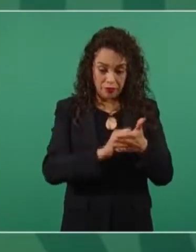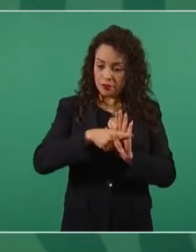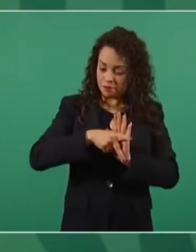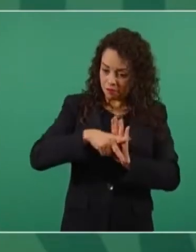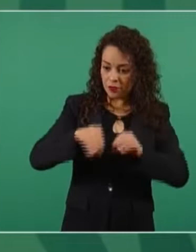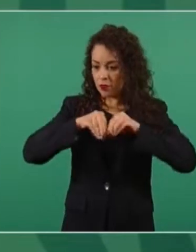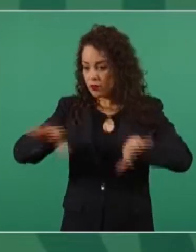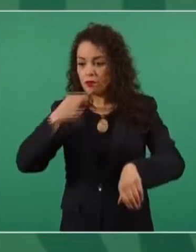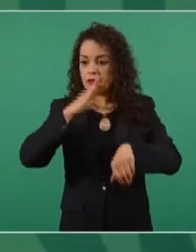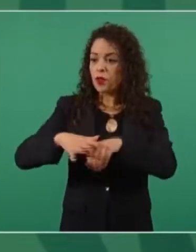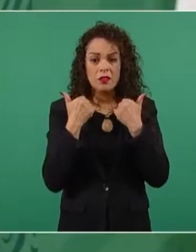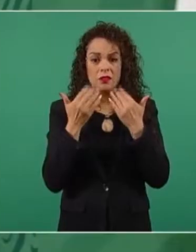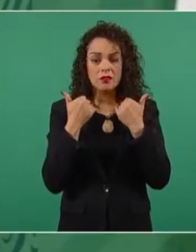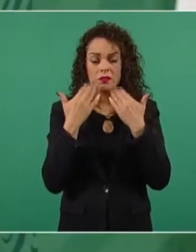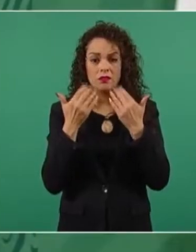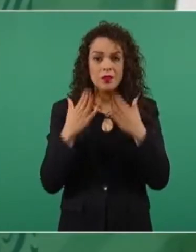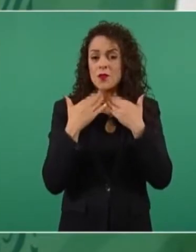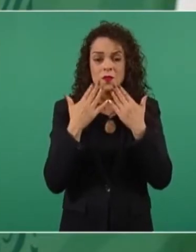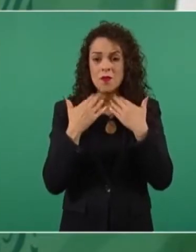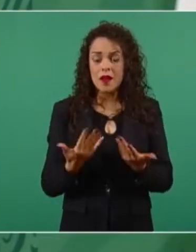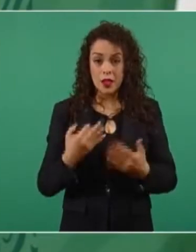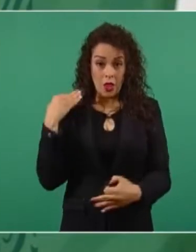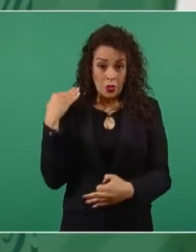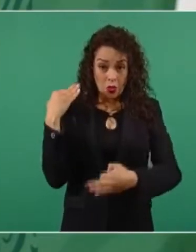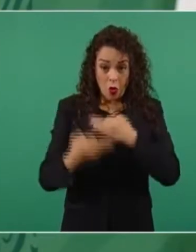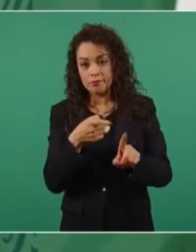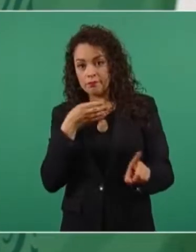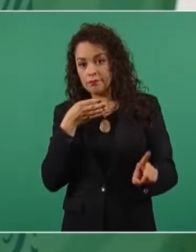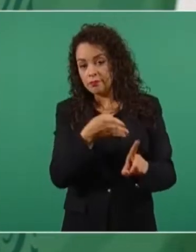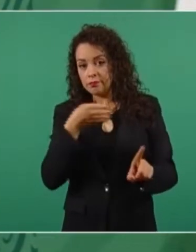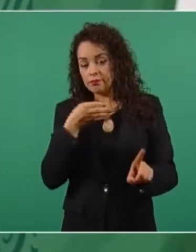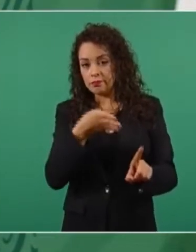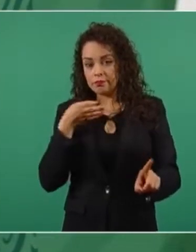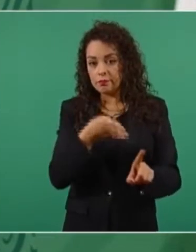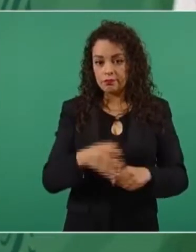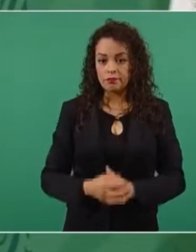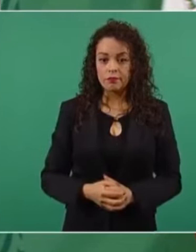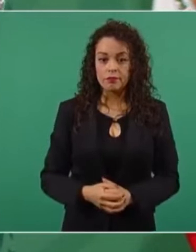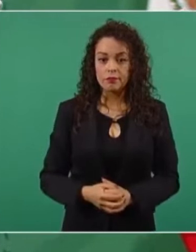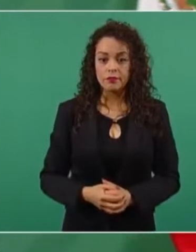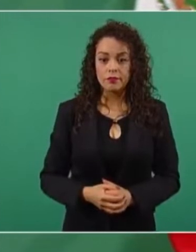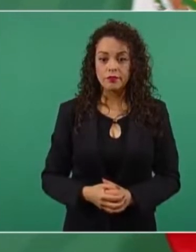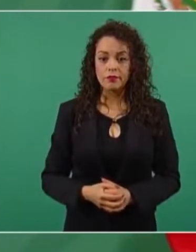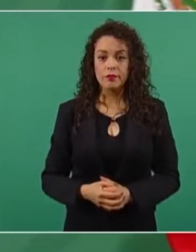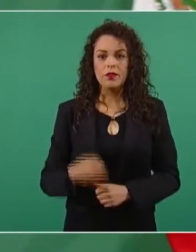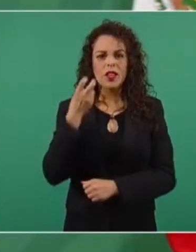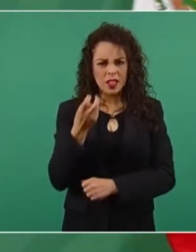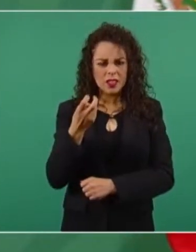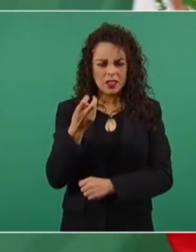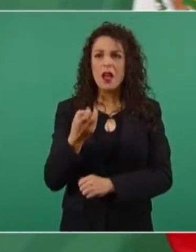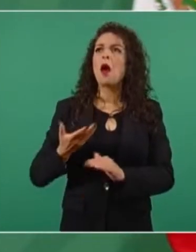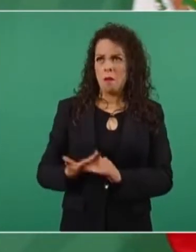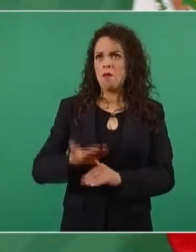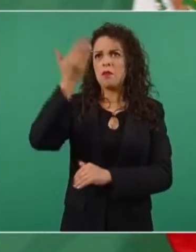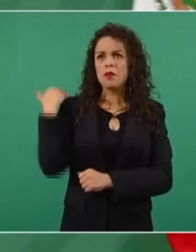notas, reportajes equilibrados, todos tendenciosos. Esto solo se veía, repito, en la época en